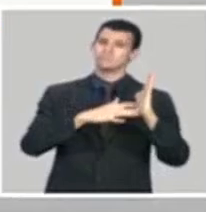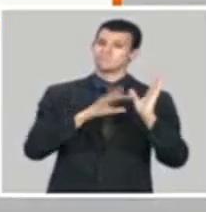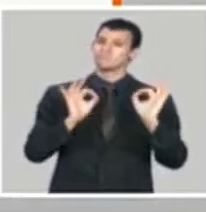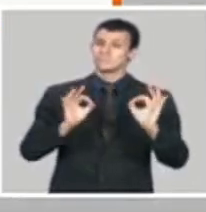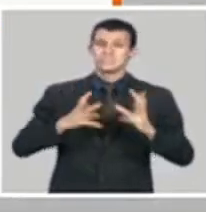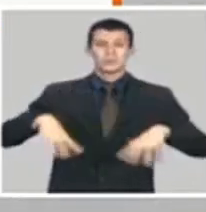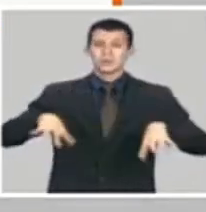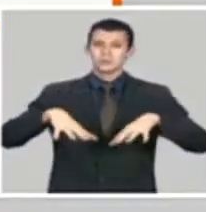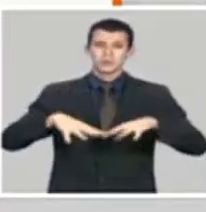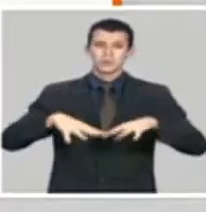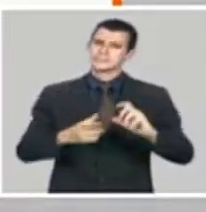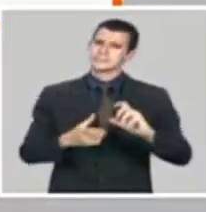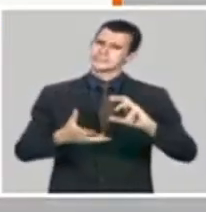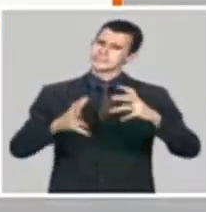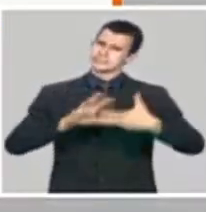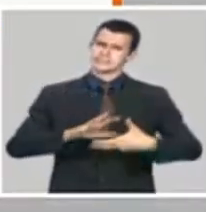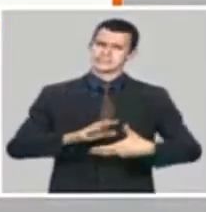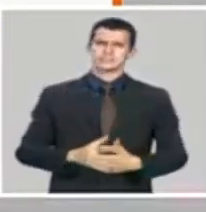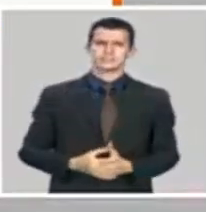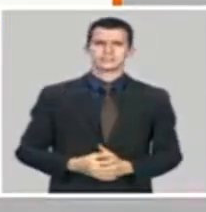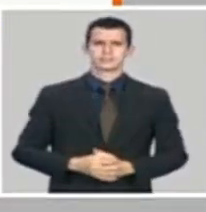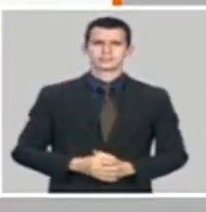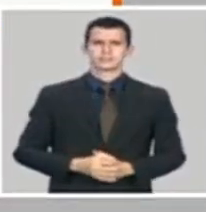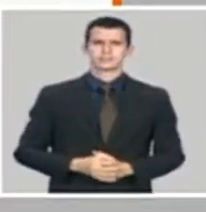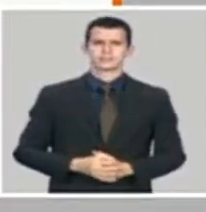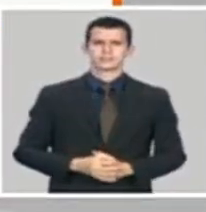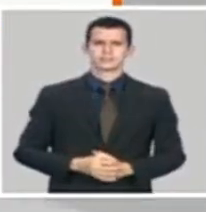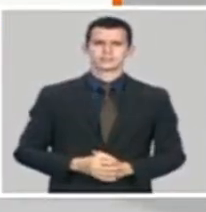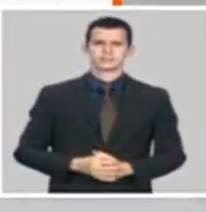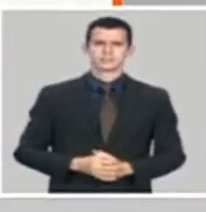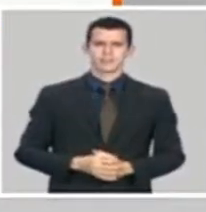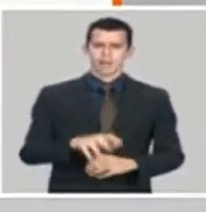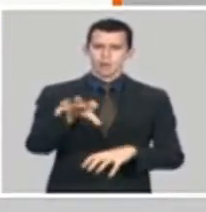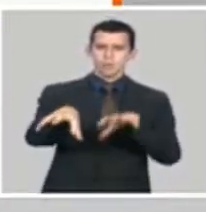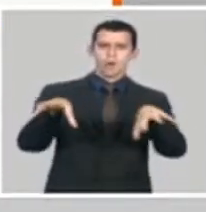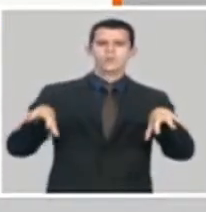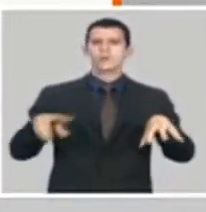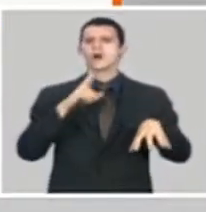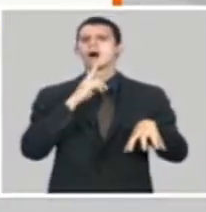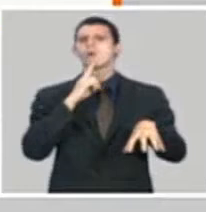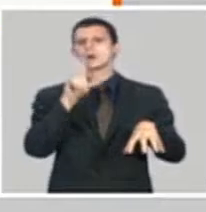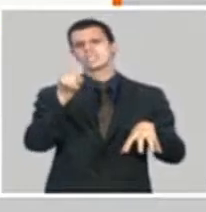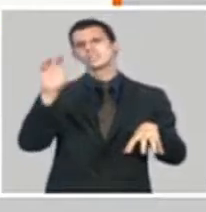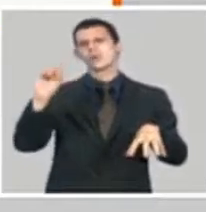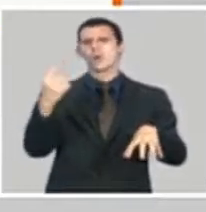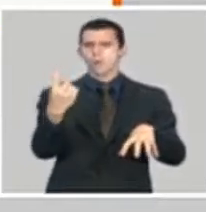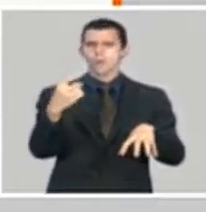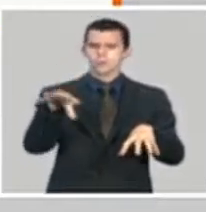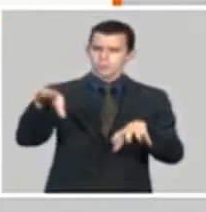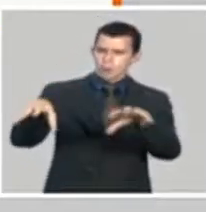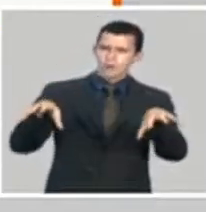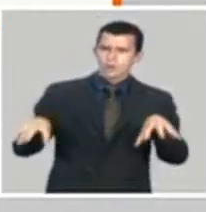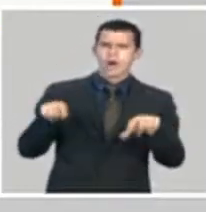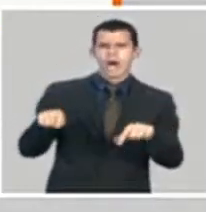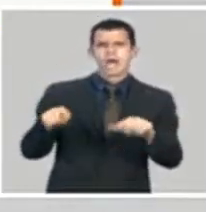Ahora, 101 embarses con llenado inferior al 50% de su capacidad, de los 242.